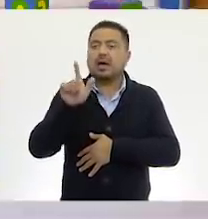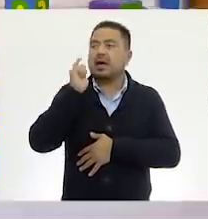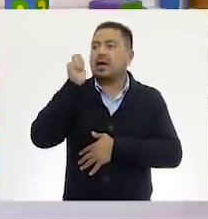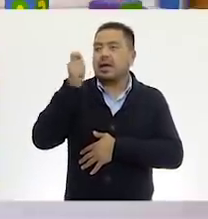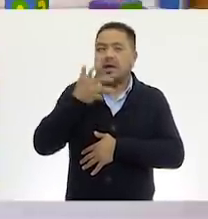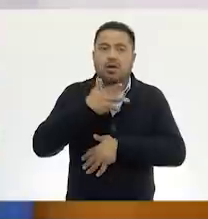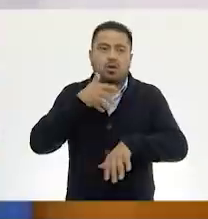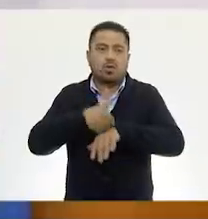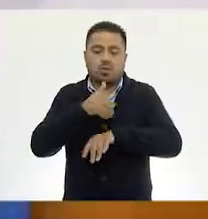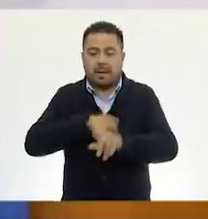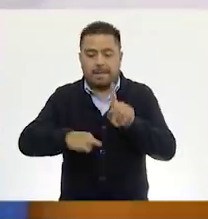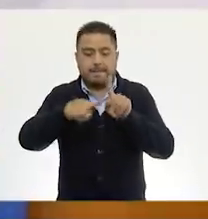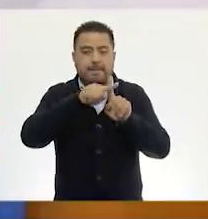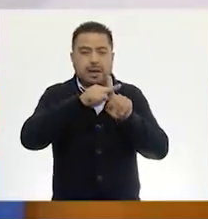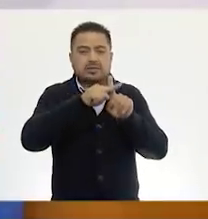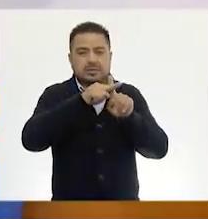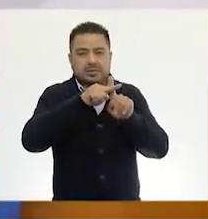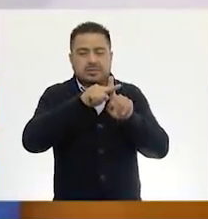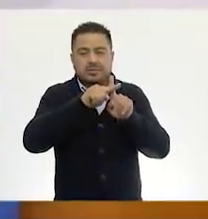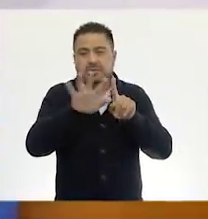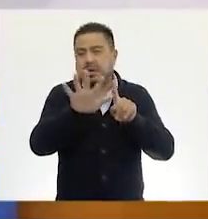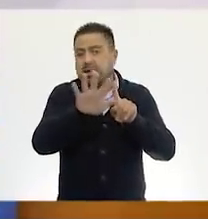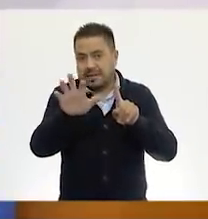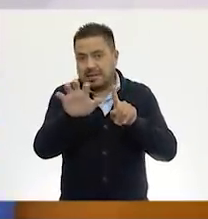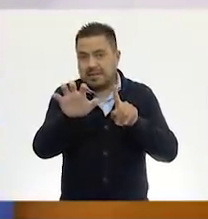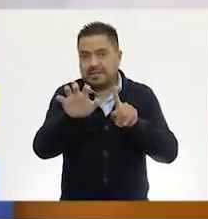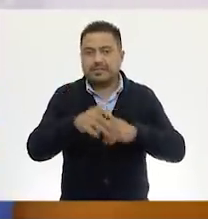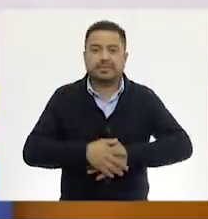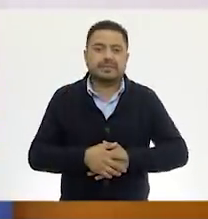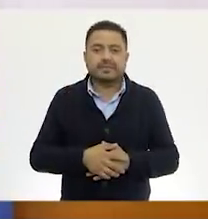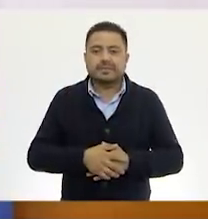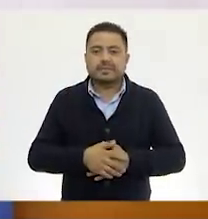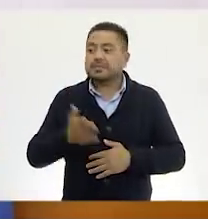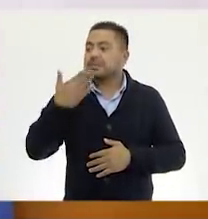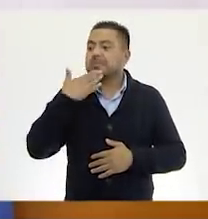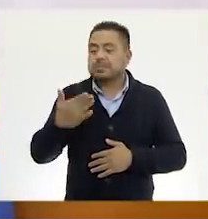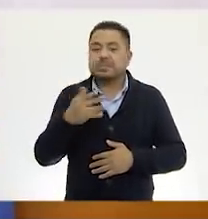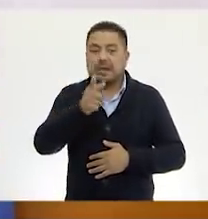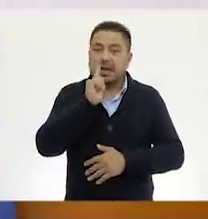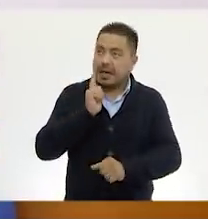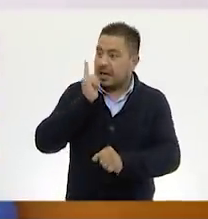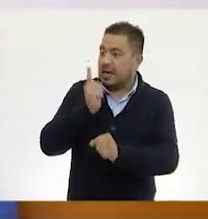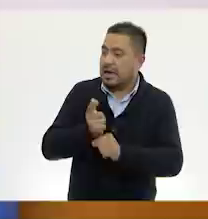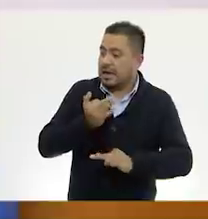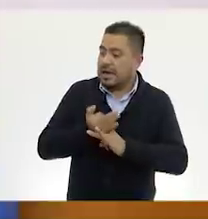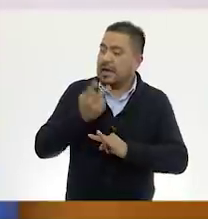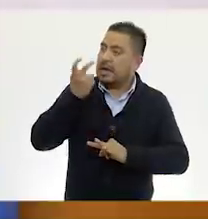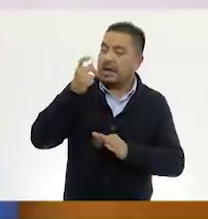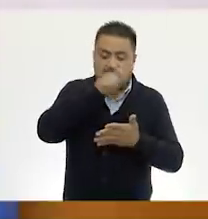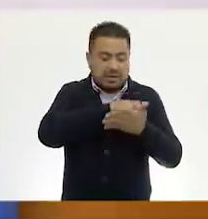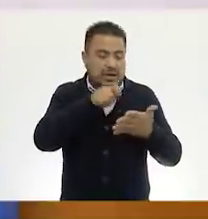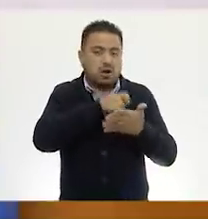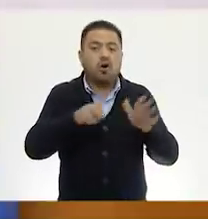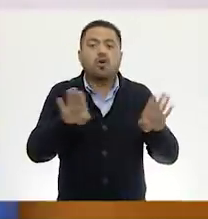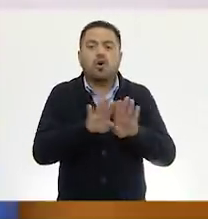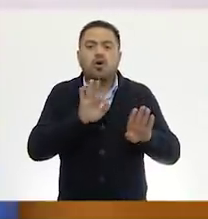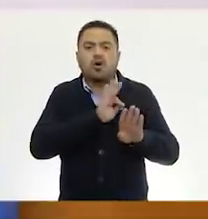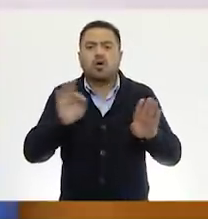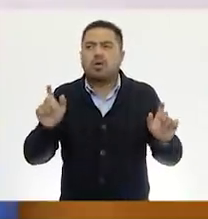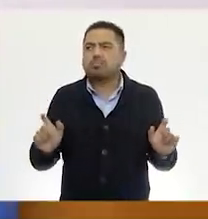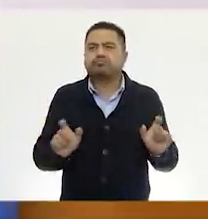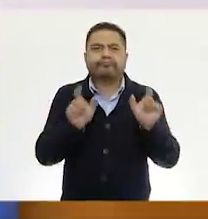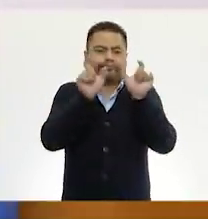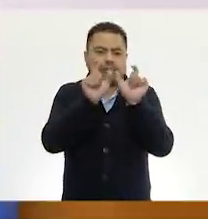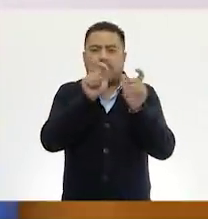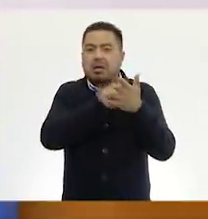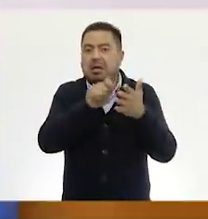número se le va a sumar 500. Muy bien. ¿Ya vieron cómo está escrito y cómo lo podemos construir a través de